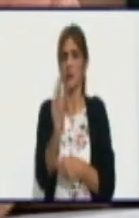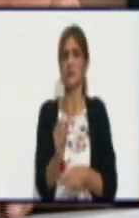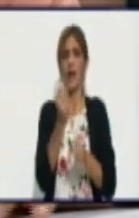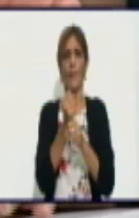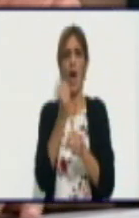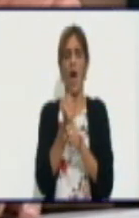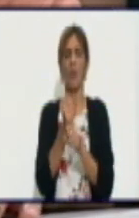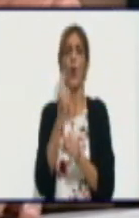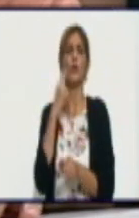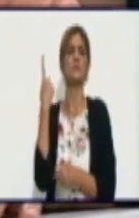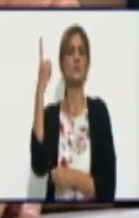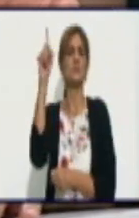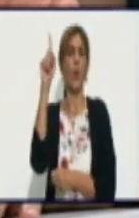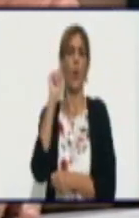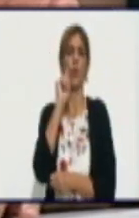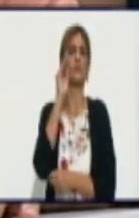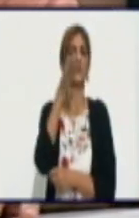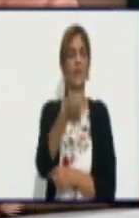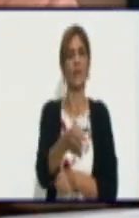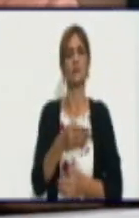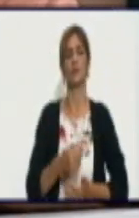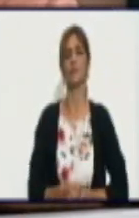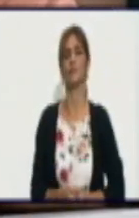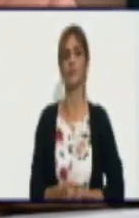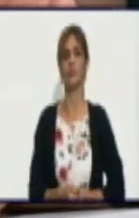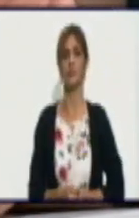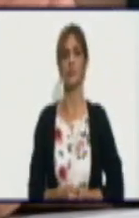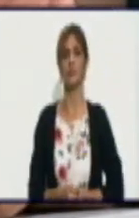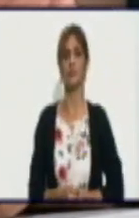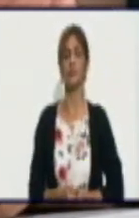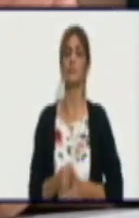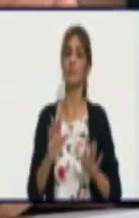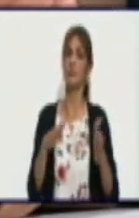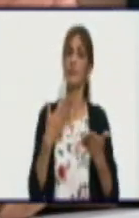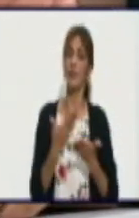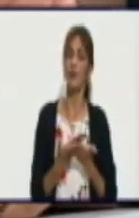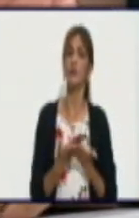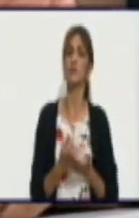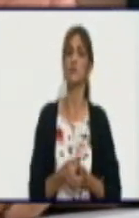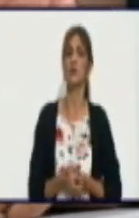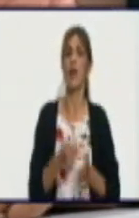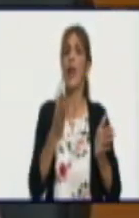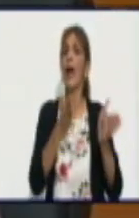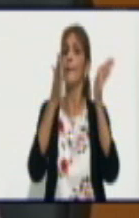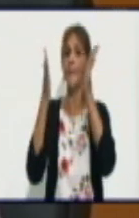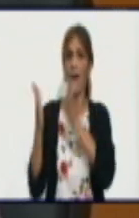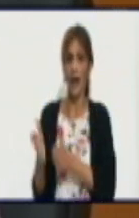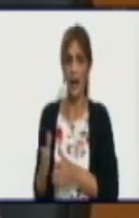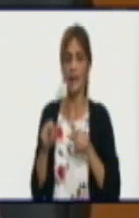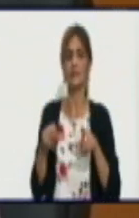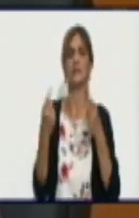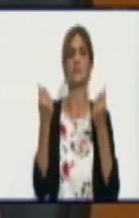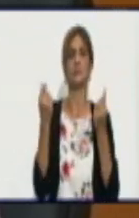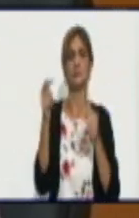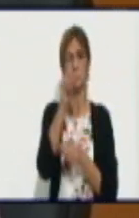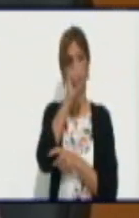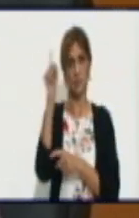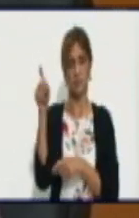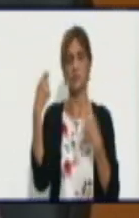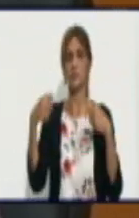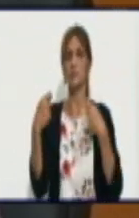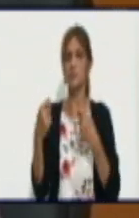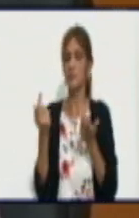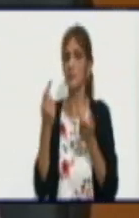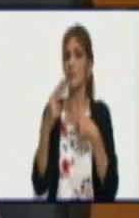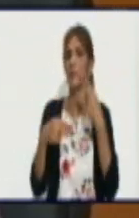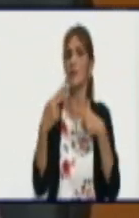Bueno, sobre los productos bancarios, el sistema bancario debe diseñar servicios bancarios a las formas productivas que se ajusten a las